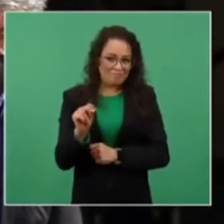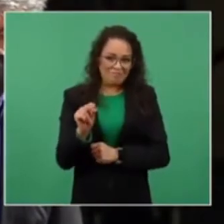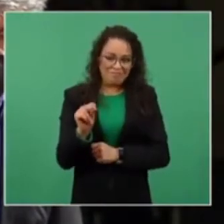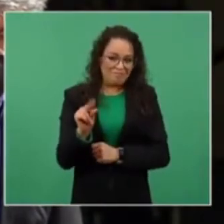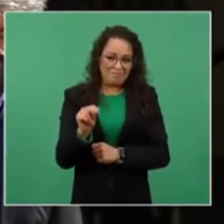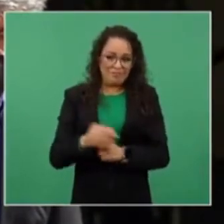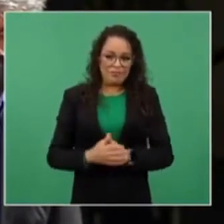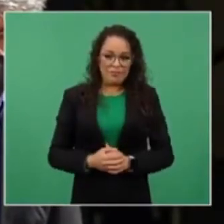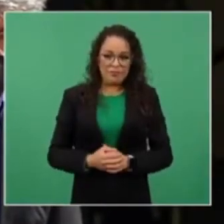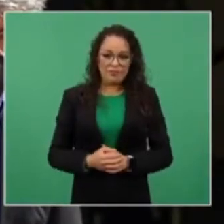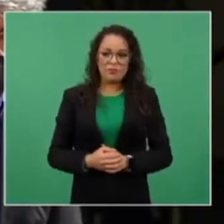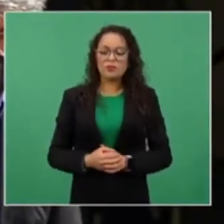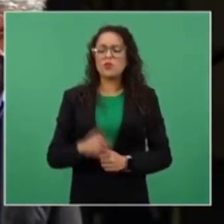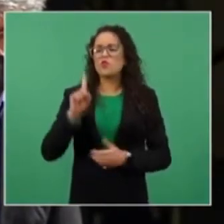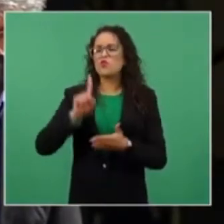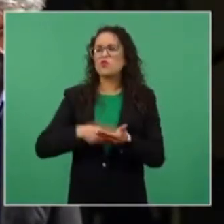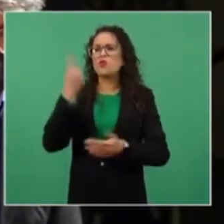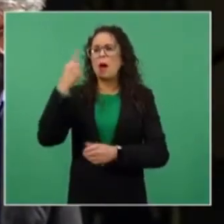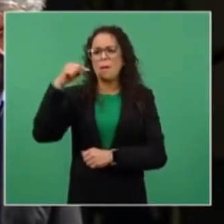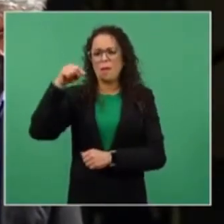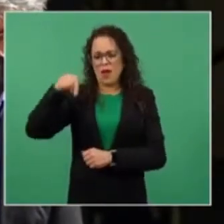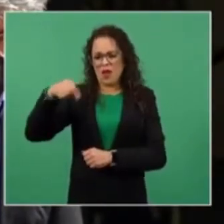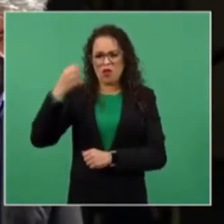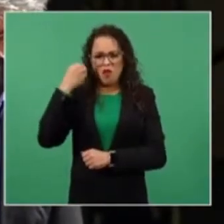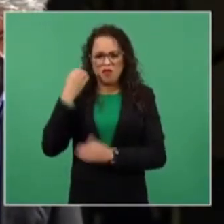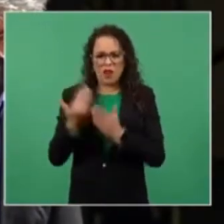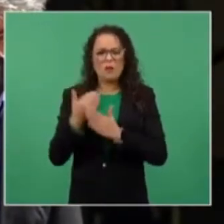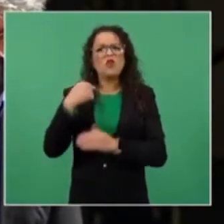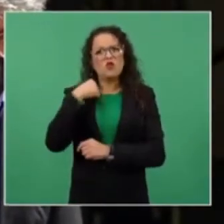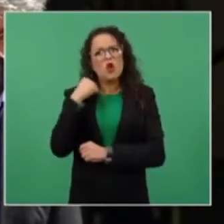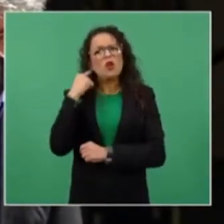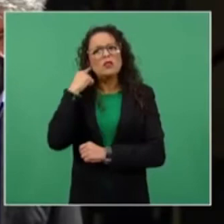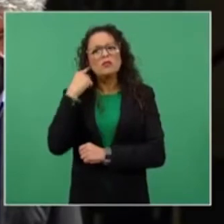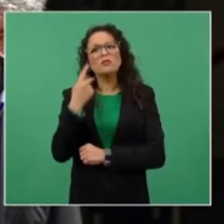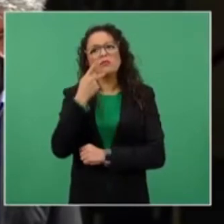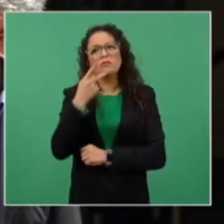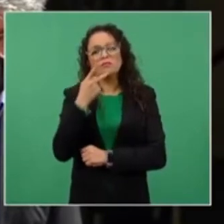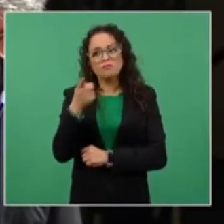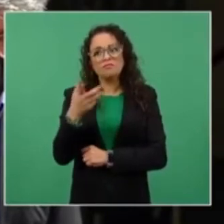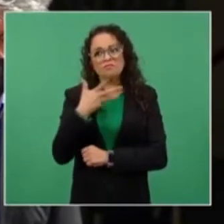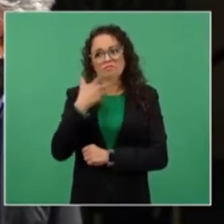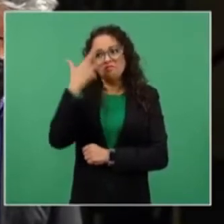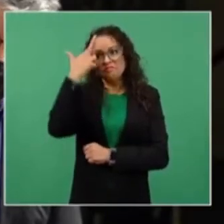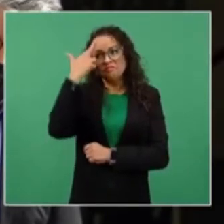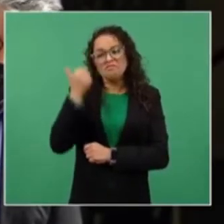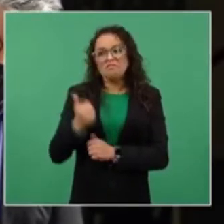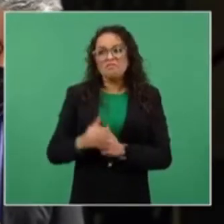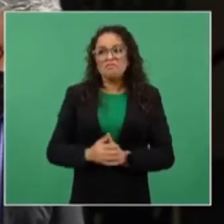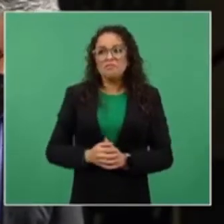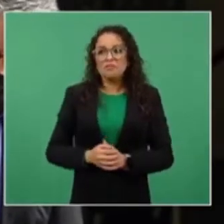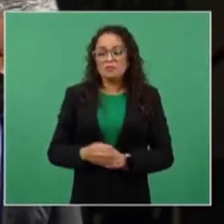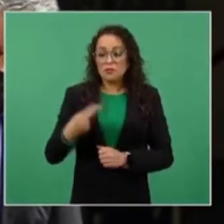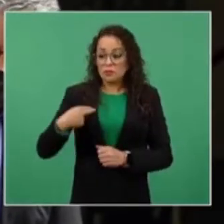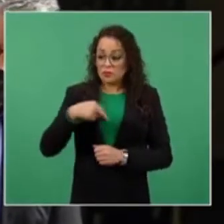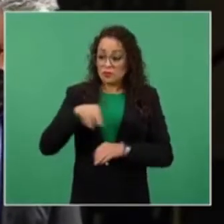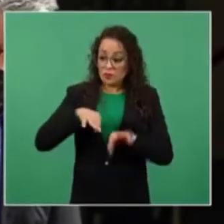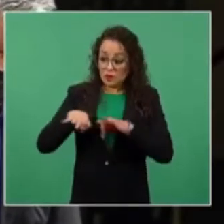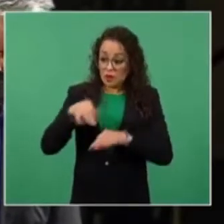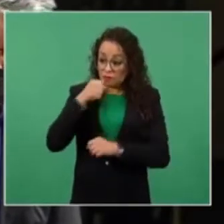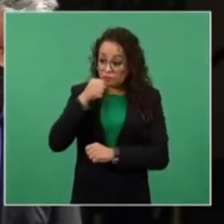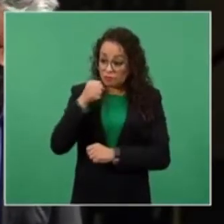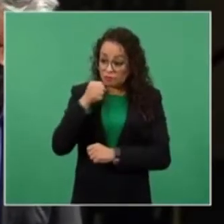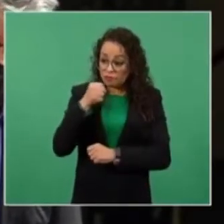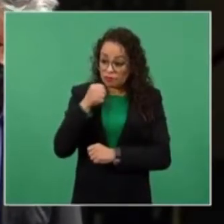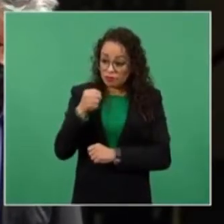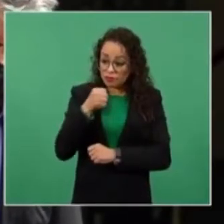escuchando La Mañanera y en esa parte tiene razón, lo único que tenemos los que nos dedicamos al periodismo,